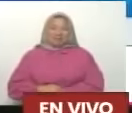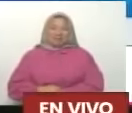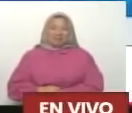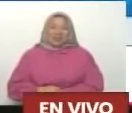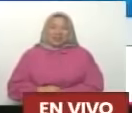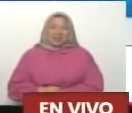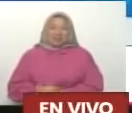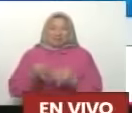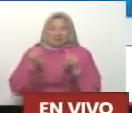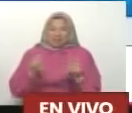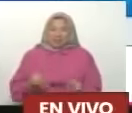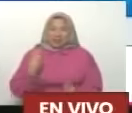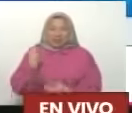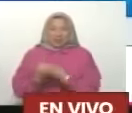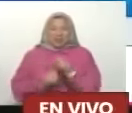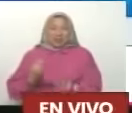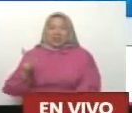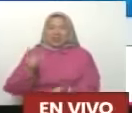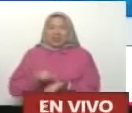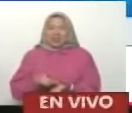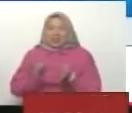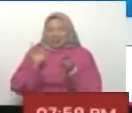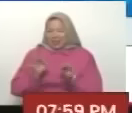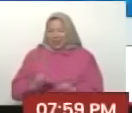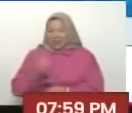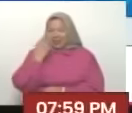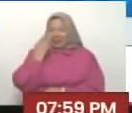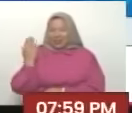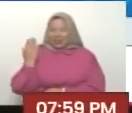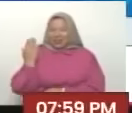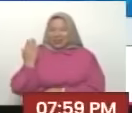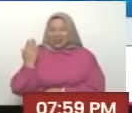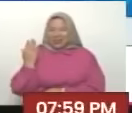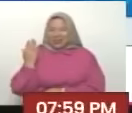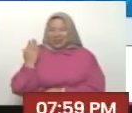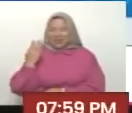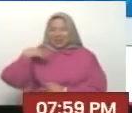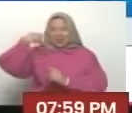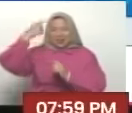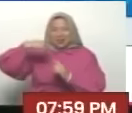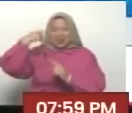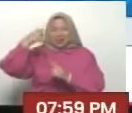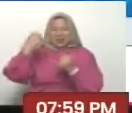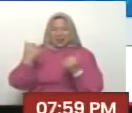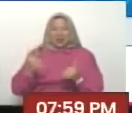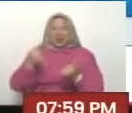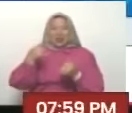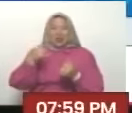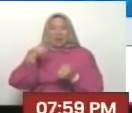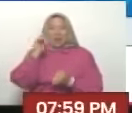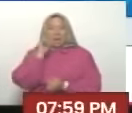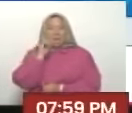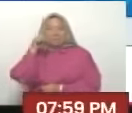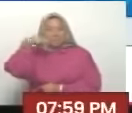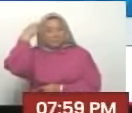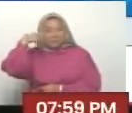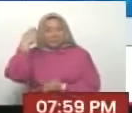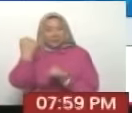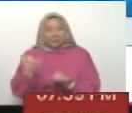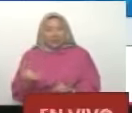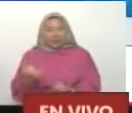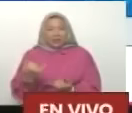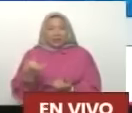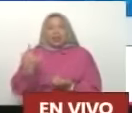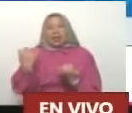Como para Una película Antes decíamos De Hollywood Ahora decimos De